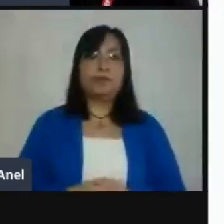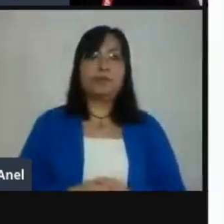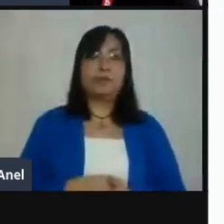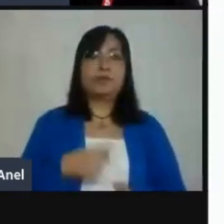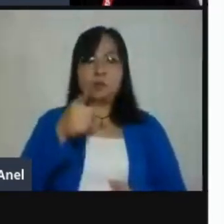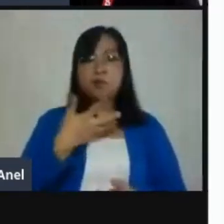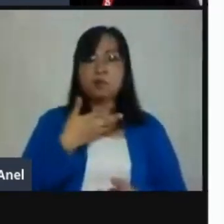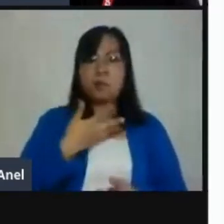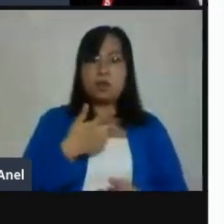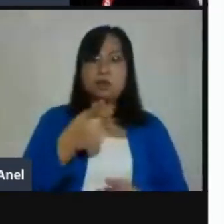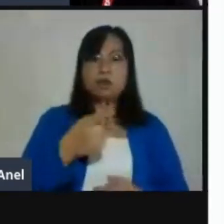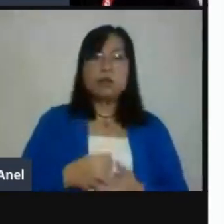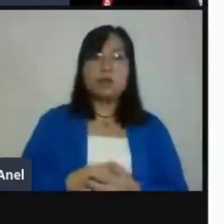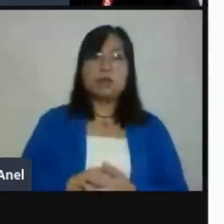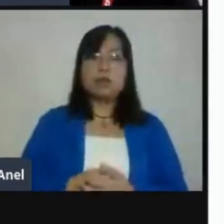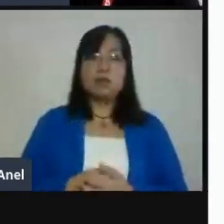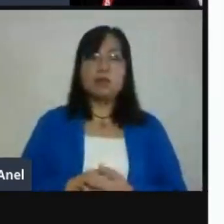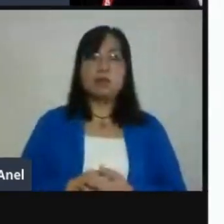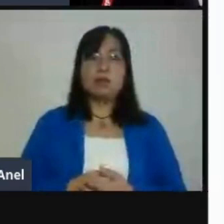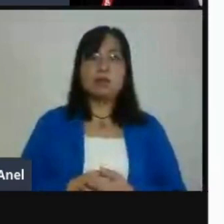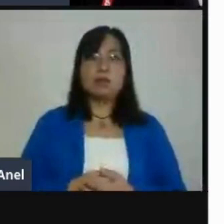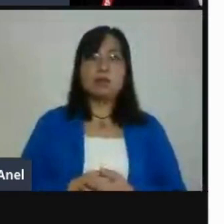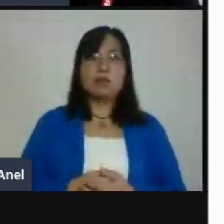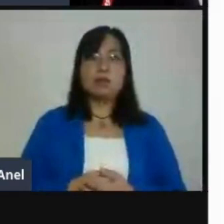Voy a abrir una pestañita por aquí.